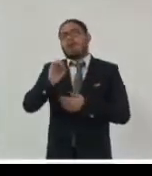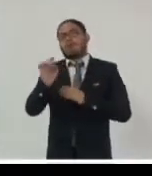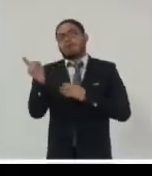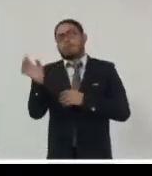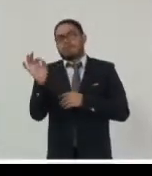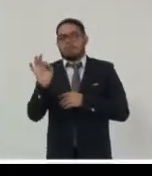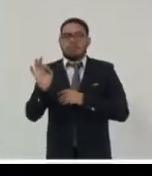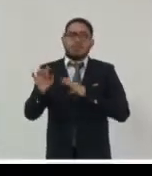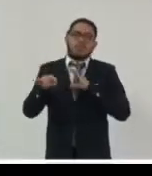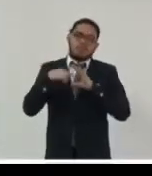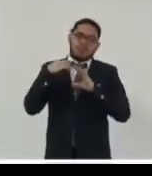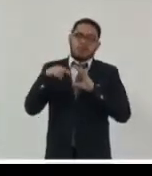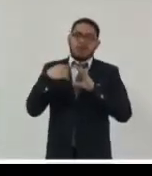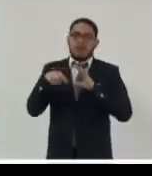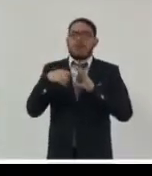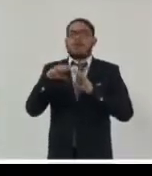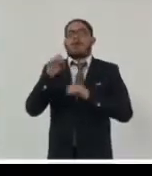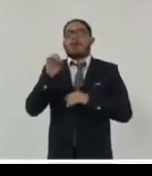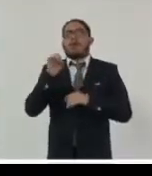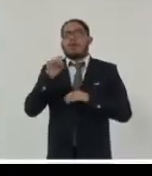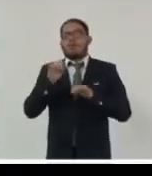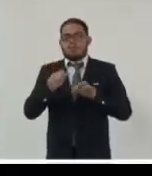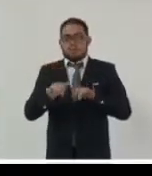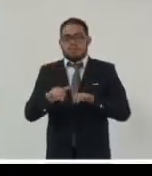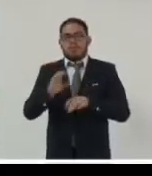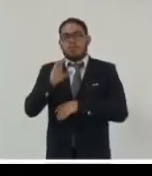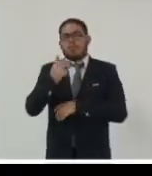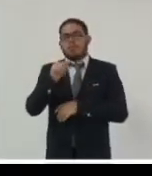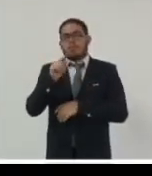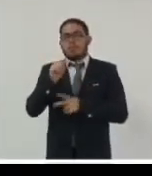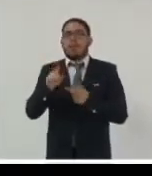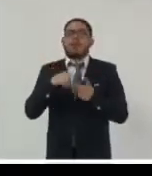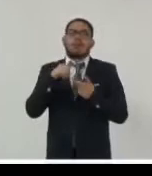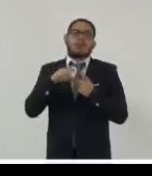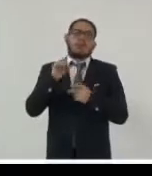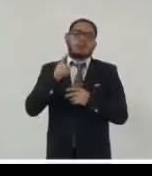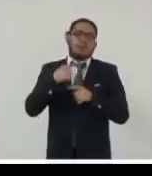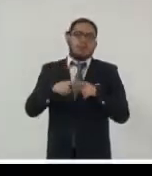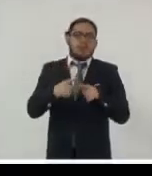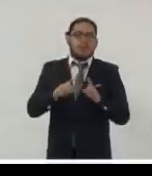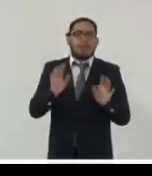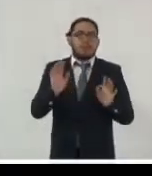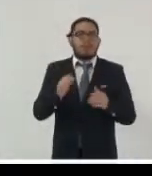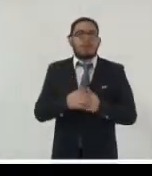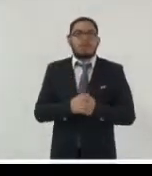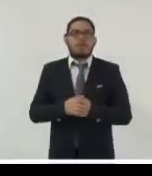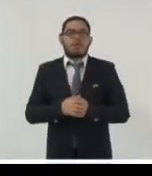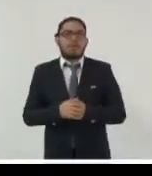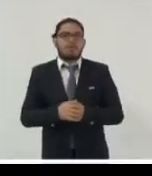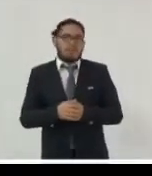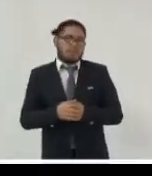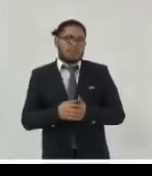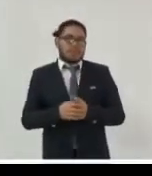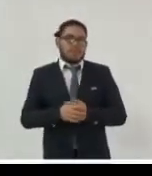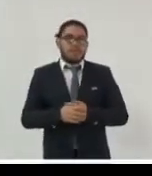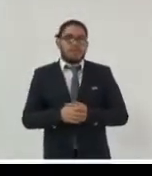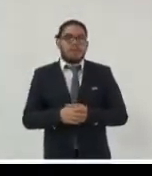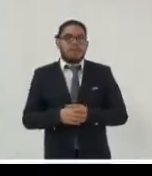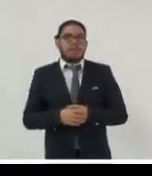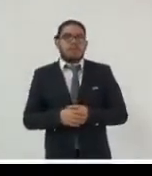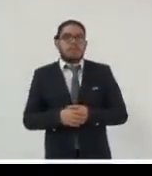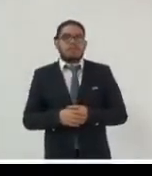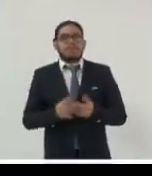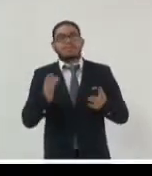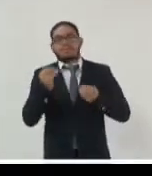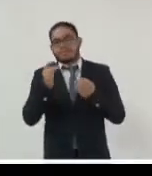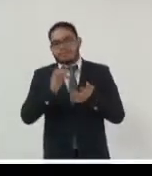por el foro que se organiza etc. pido mil disculpas de nuevo y mil gracias